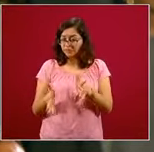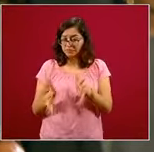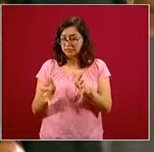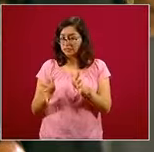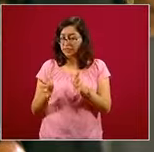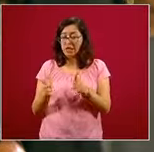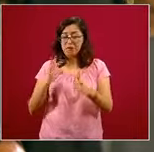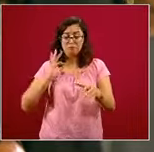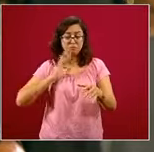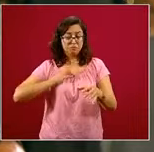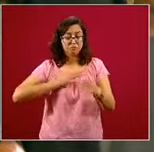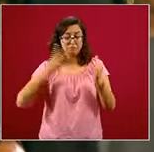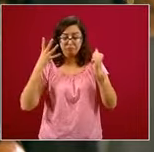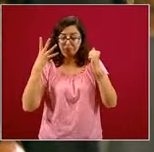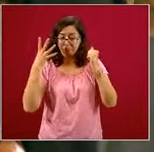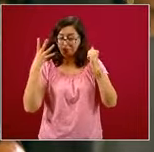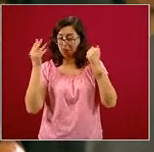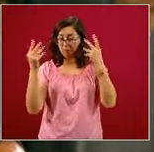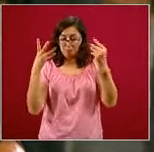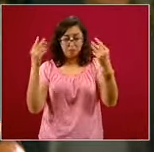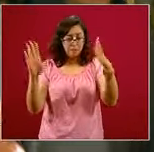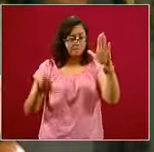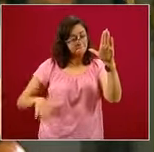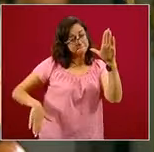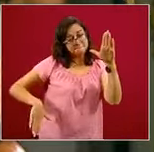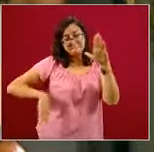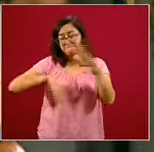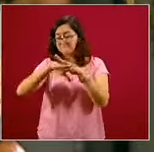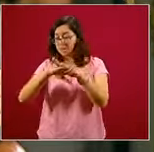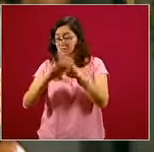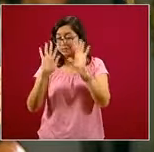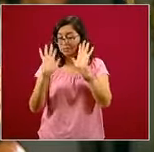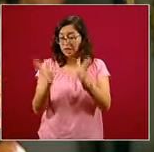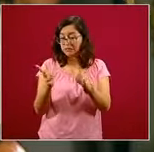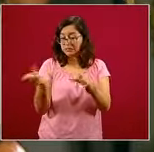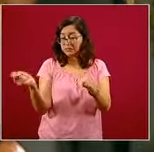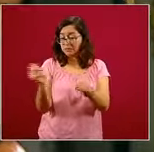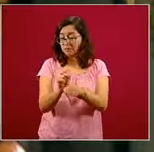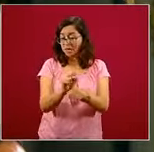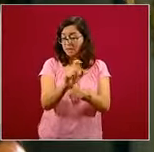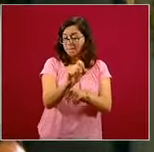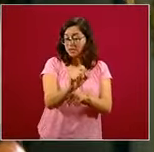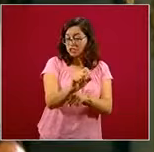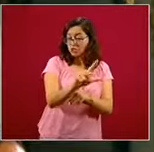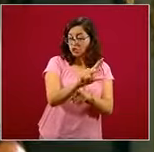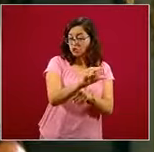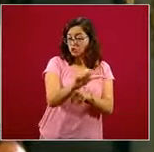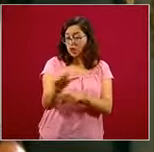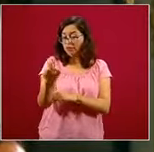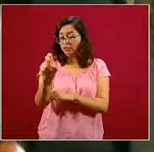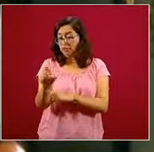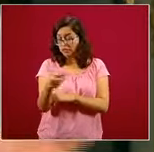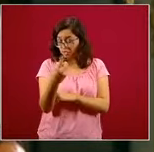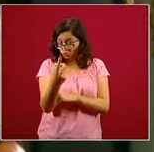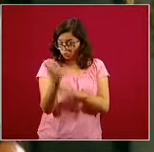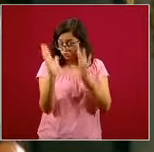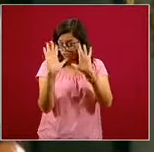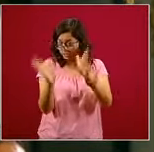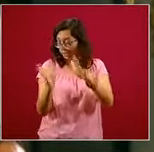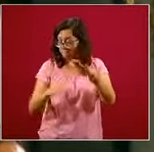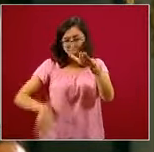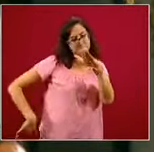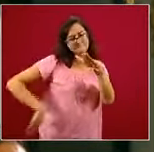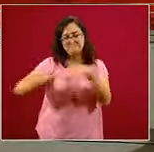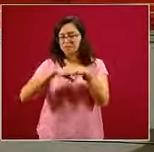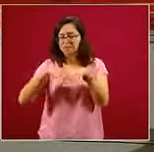punto máximo de la epidemia en la semana 28-31? Esa es mi pregunta. Al día de hoy,